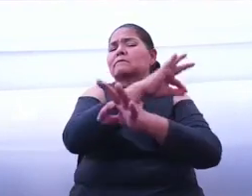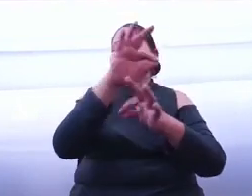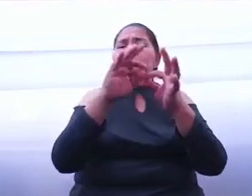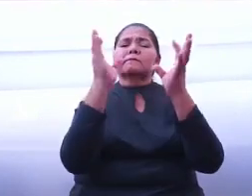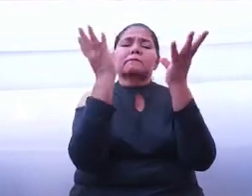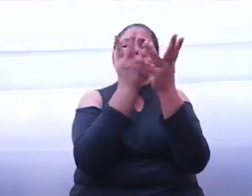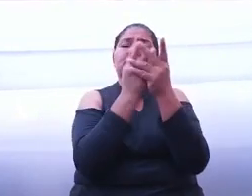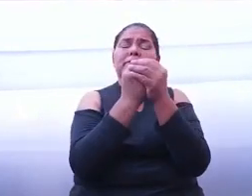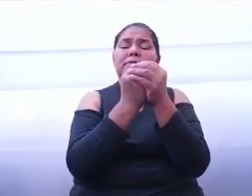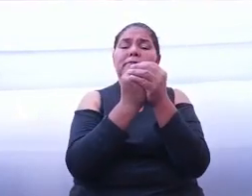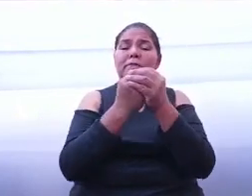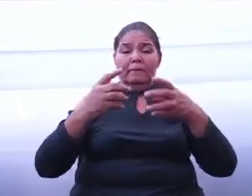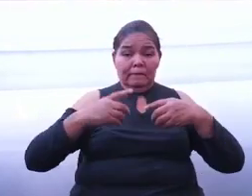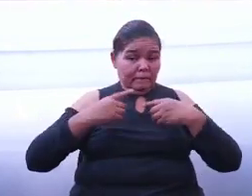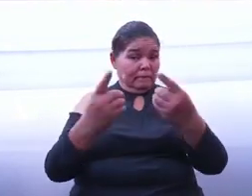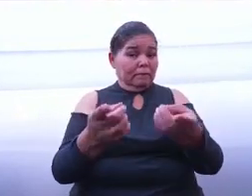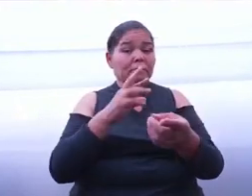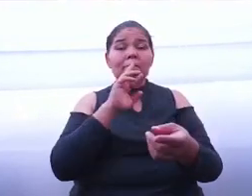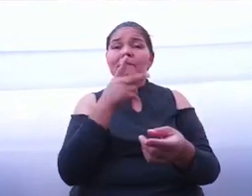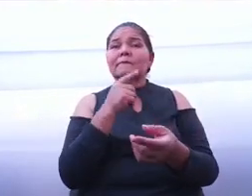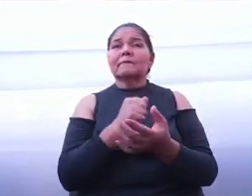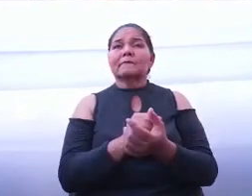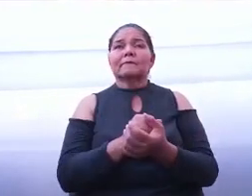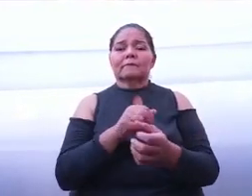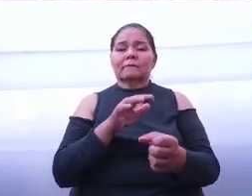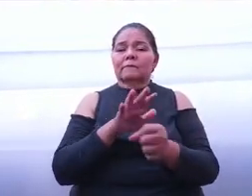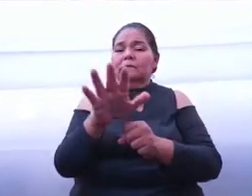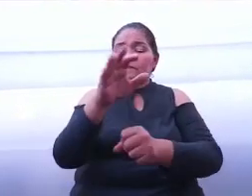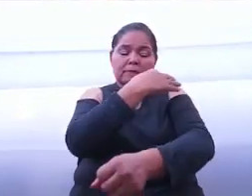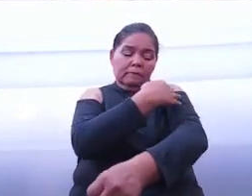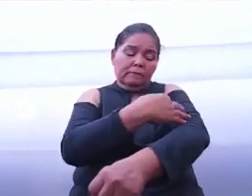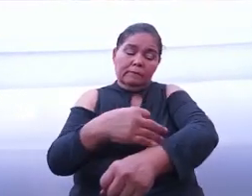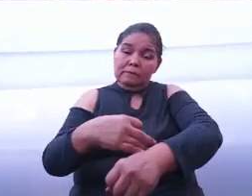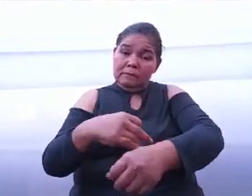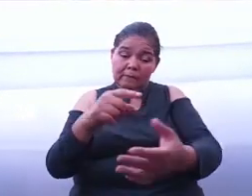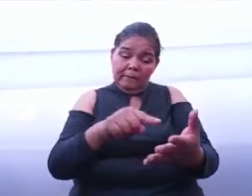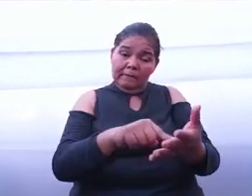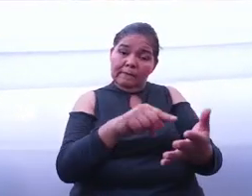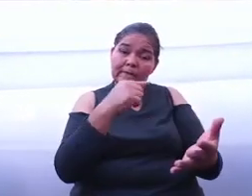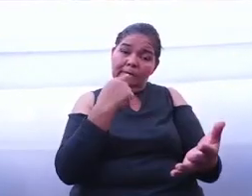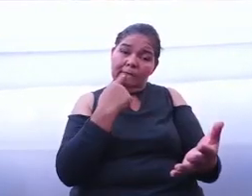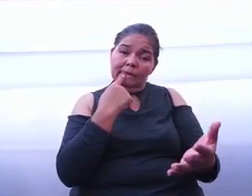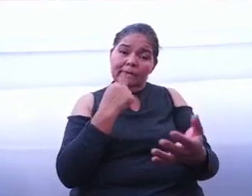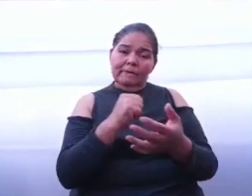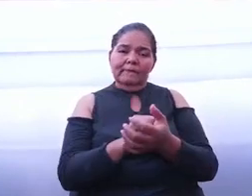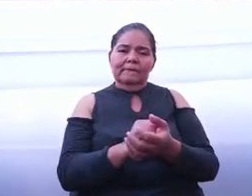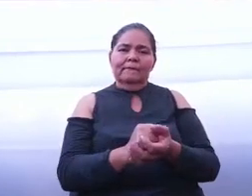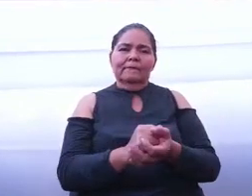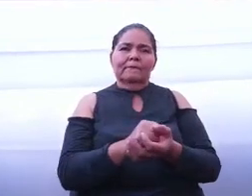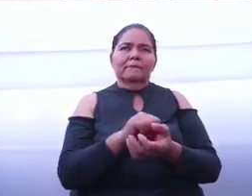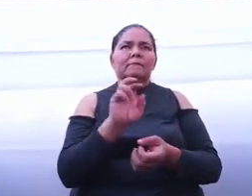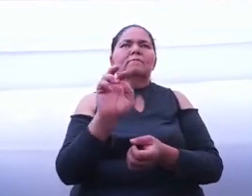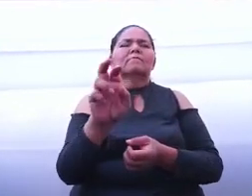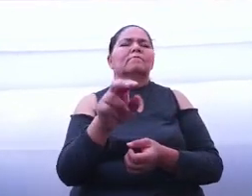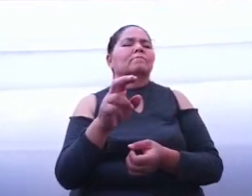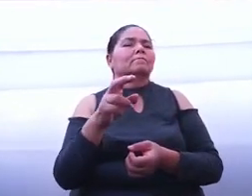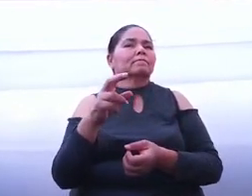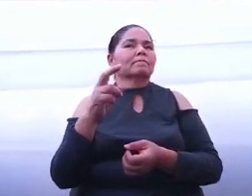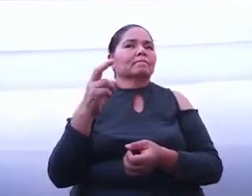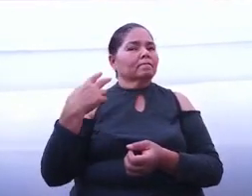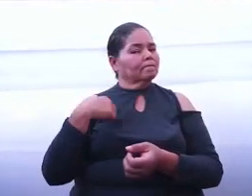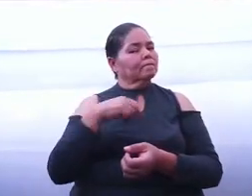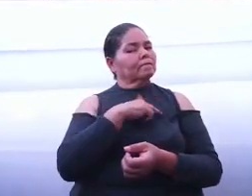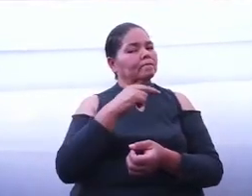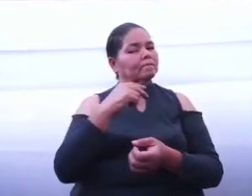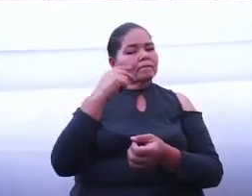a dar lo mejor de nosotros por las familias de Celaya. Para ello hemos diseñado